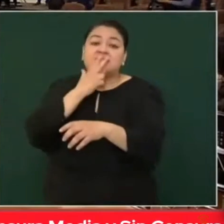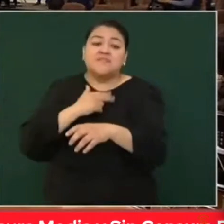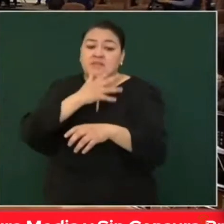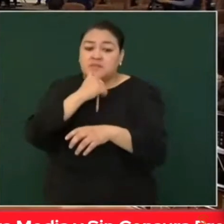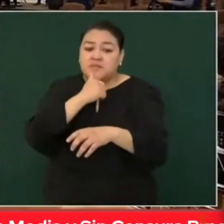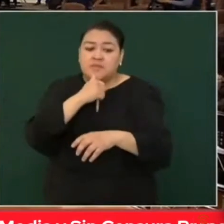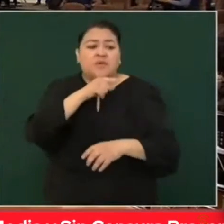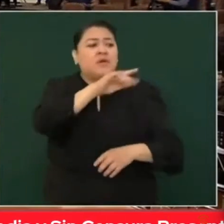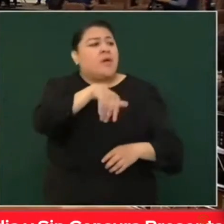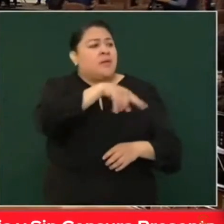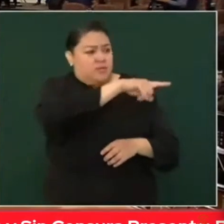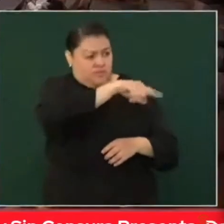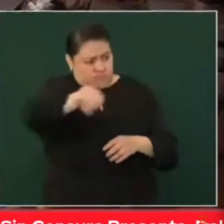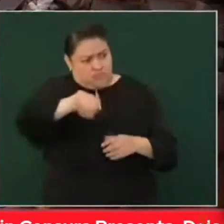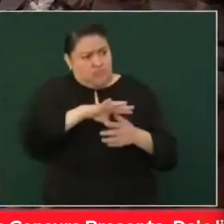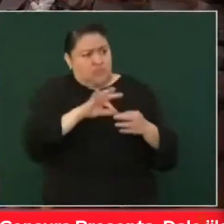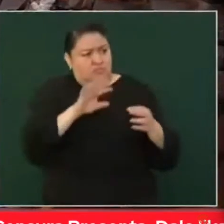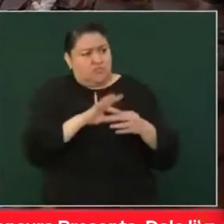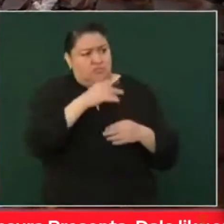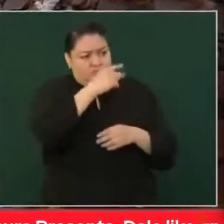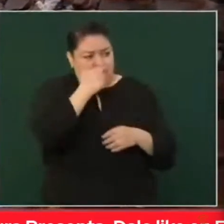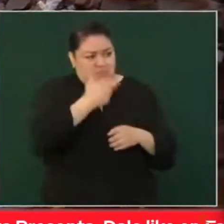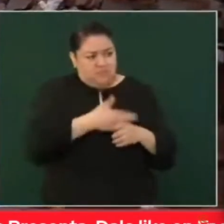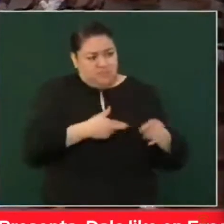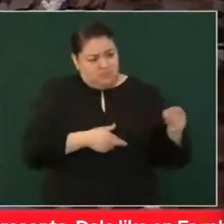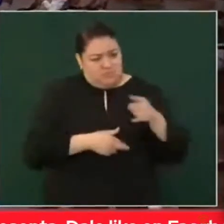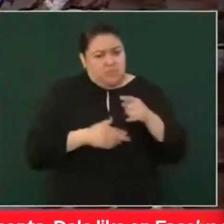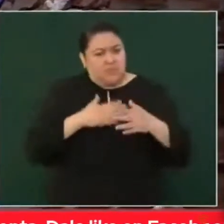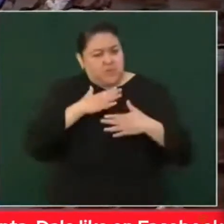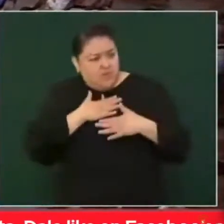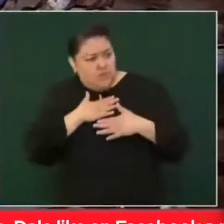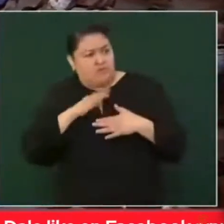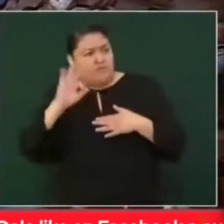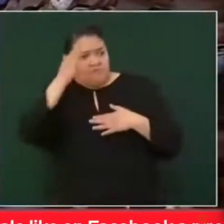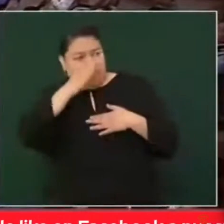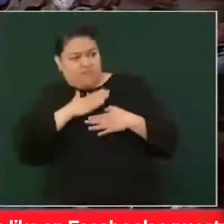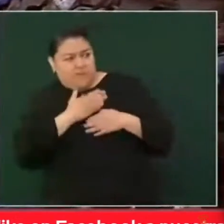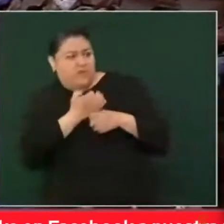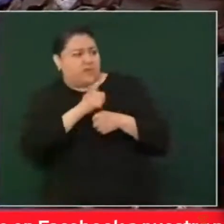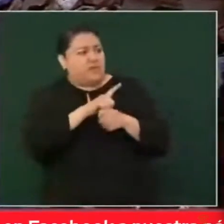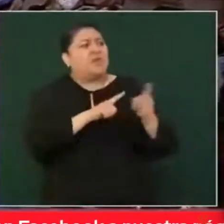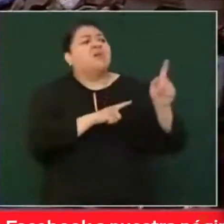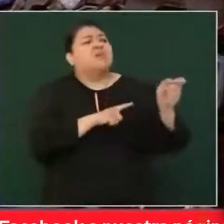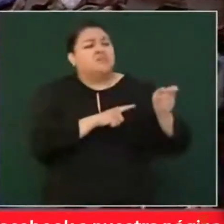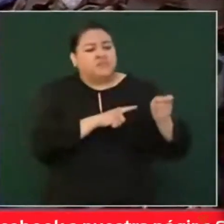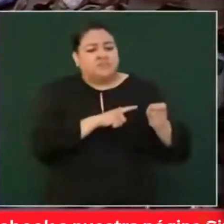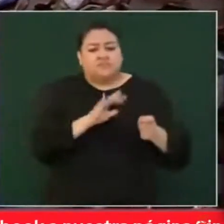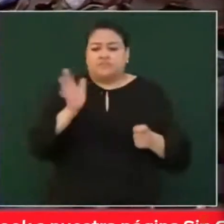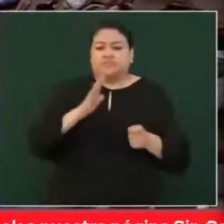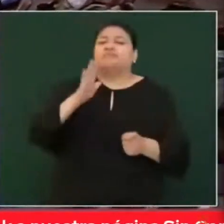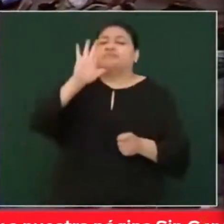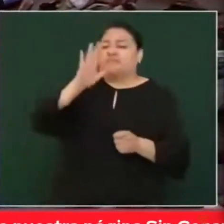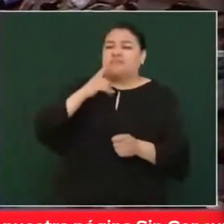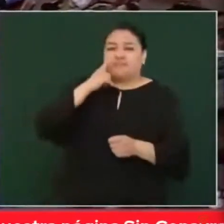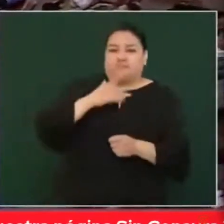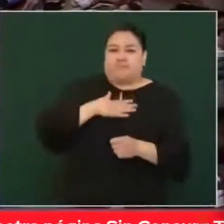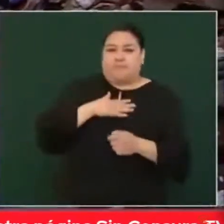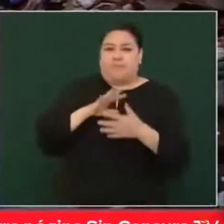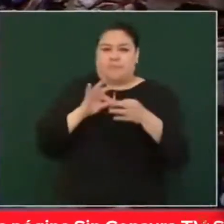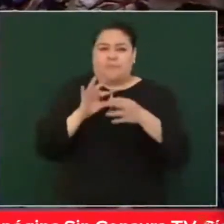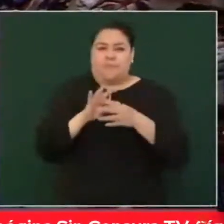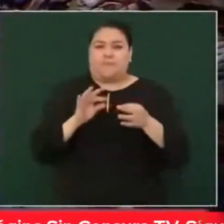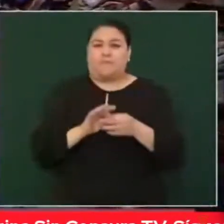ver, entonces, ¿es de nosotros, es federal? No, no. Es una